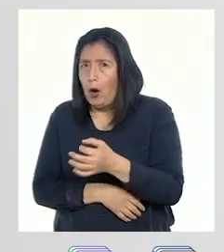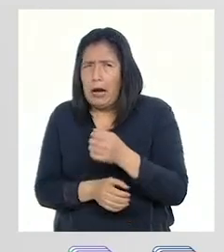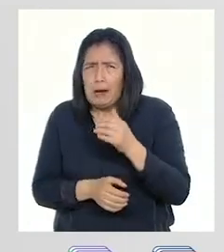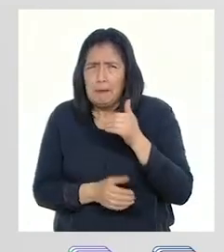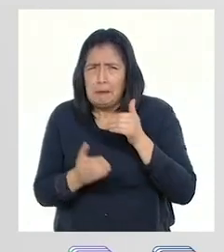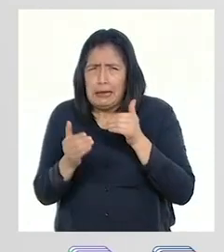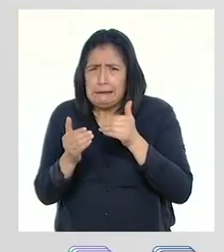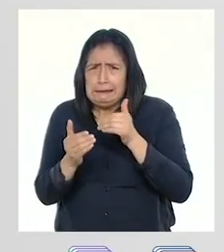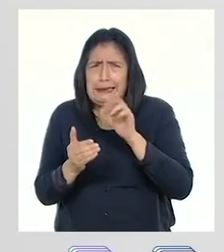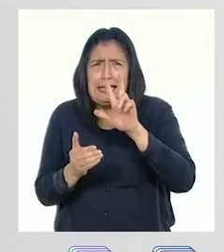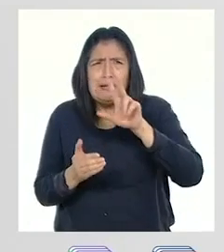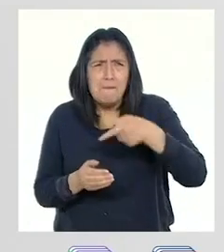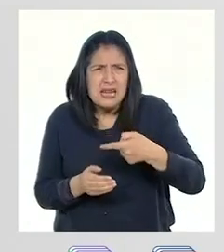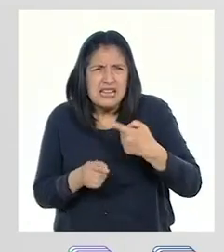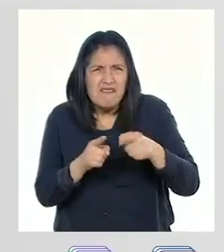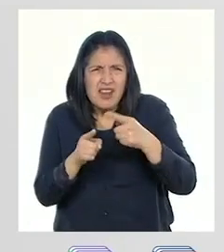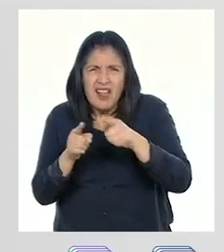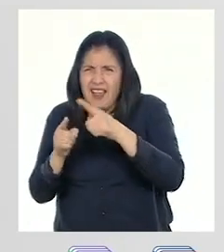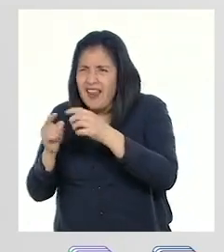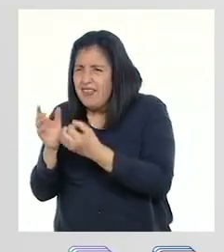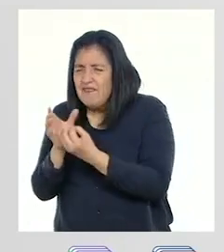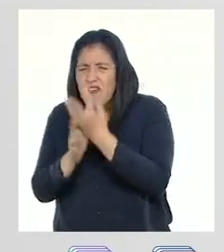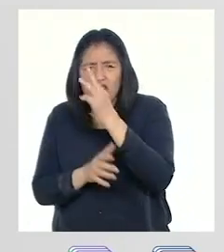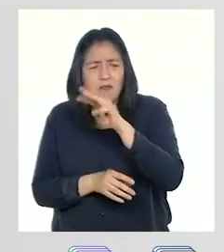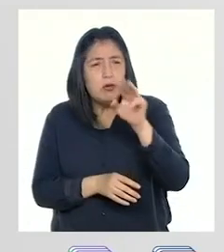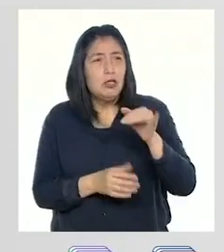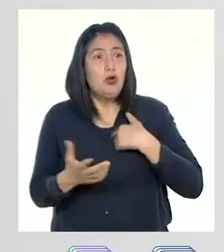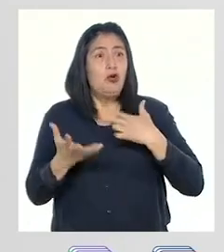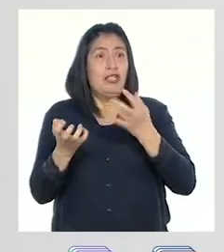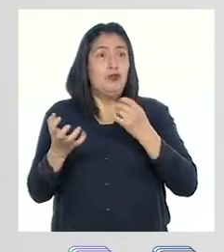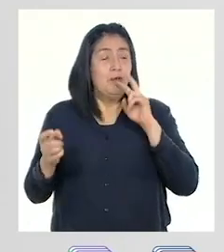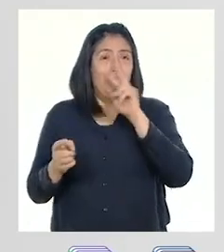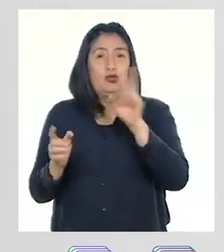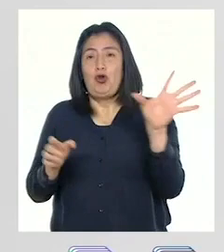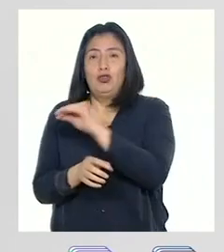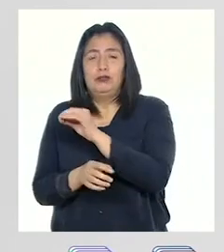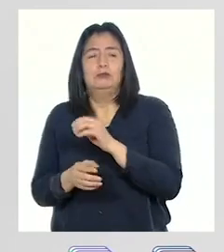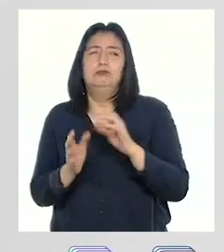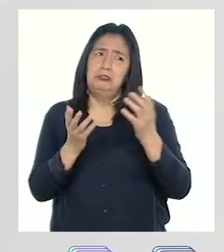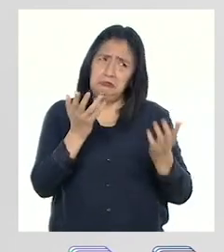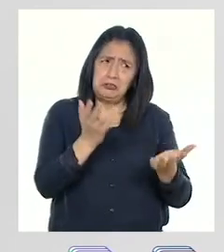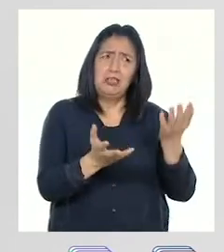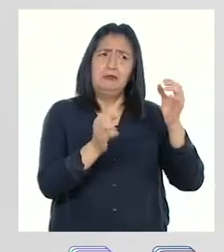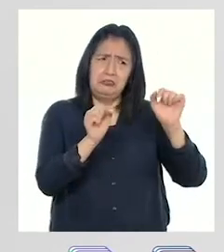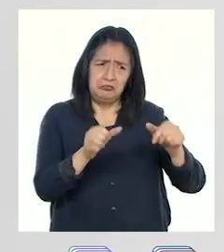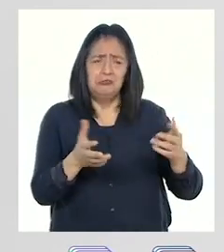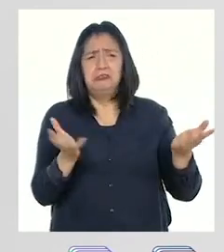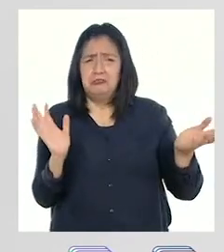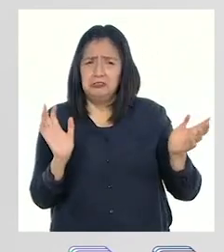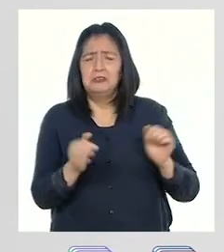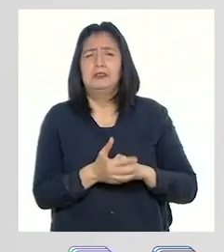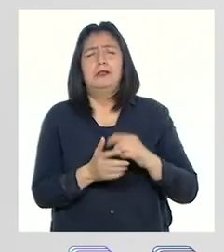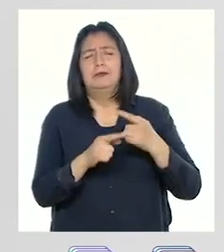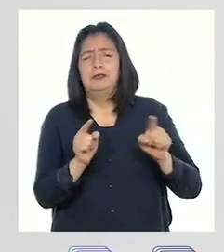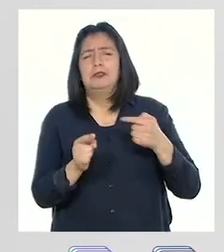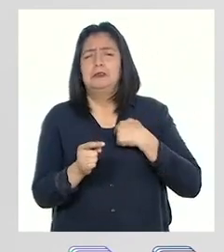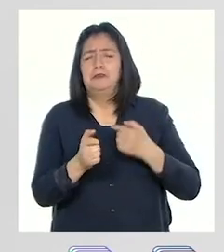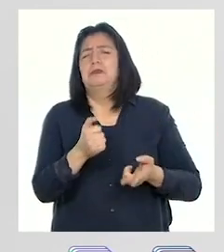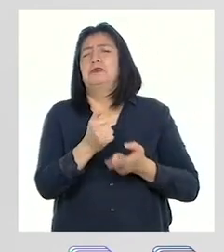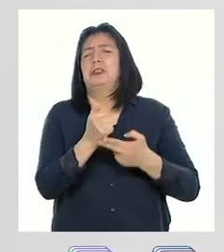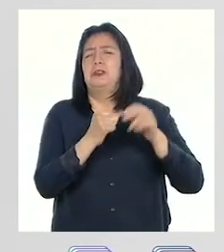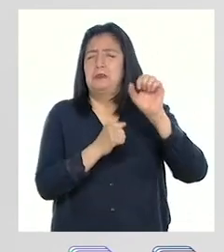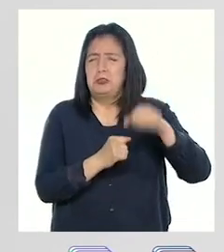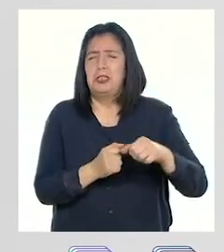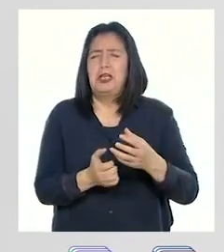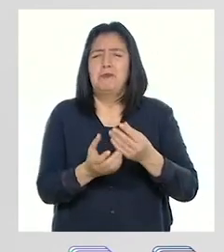3.000 tipos de orquídeas! ¡Guau! Quiero verlas todas. Y seguramente lo podrás hacer. Pero estoy seguro